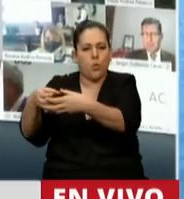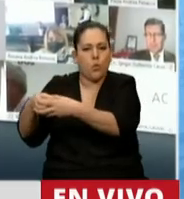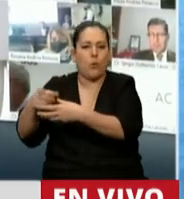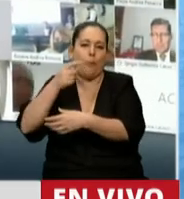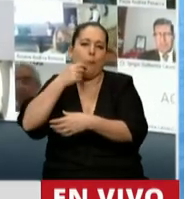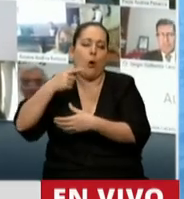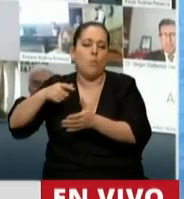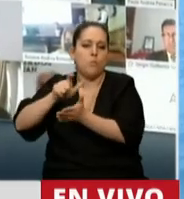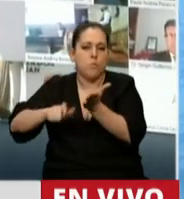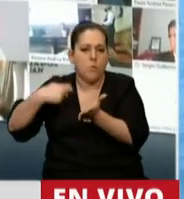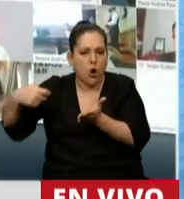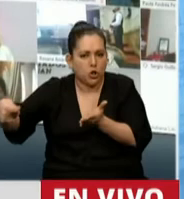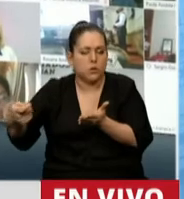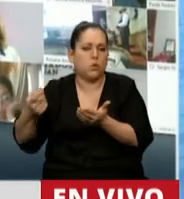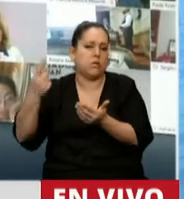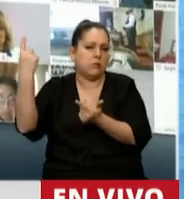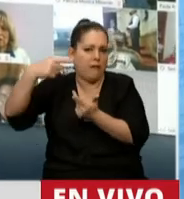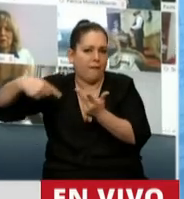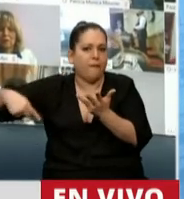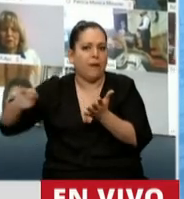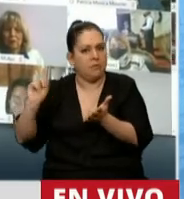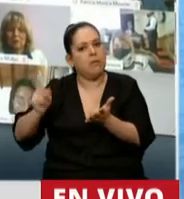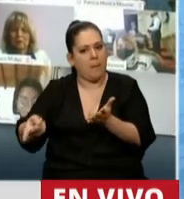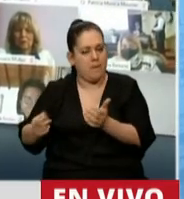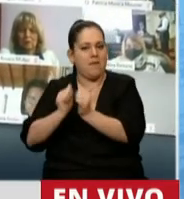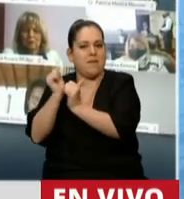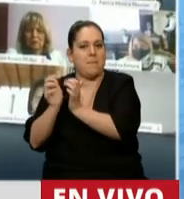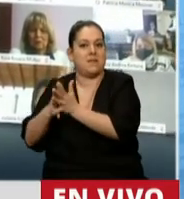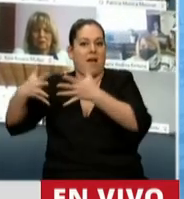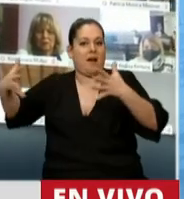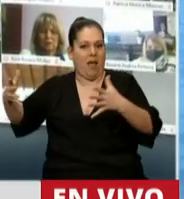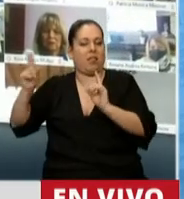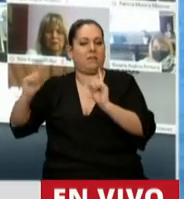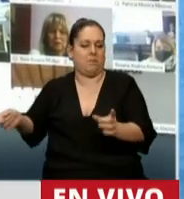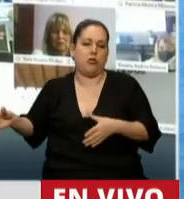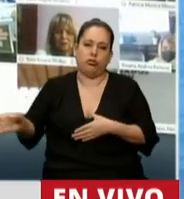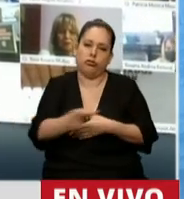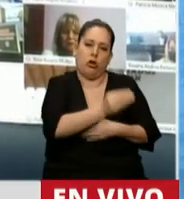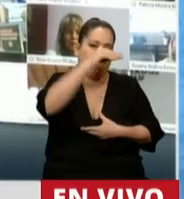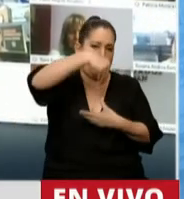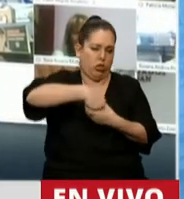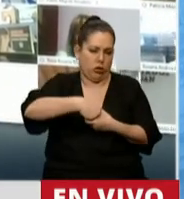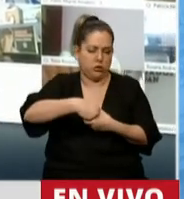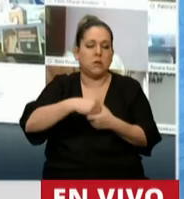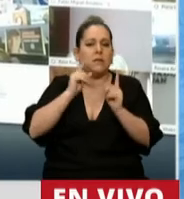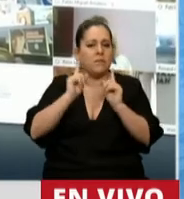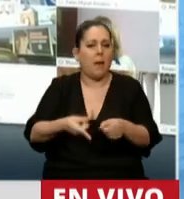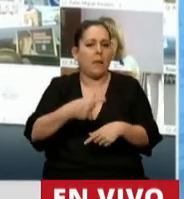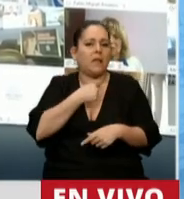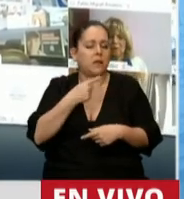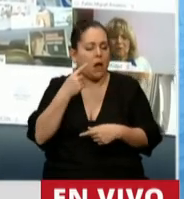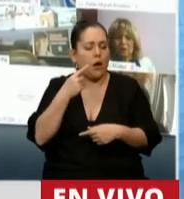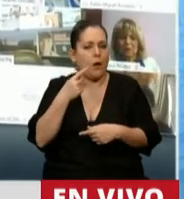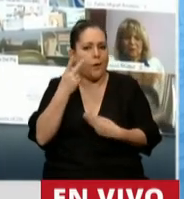monotributistas y cuentapropistas y también las grandes empresas. Pero también quiero resaltar que esto es un